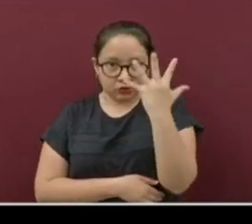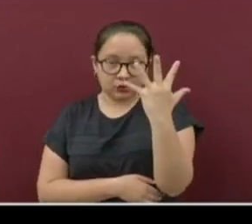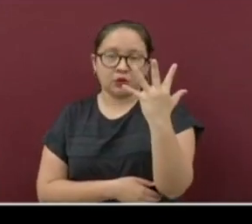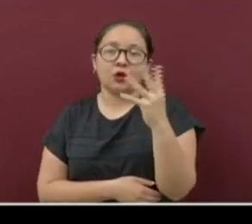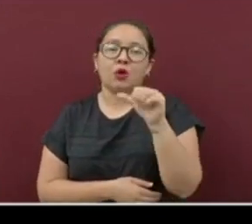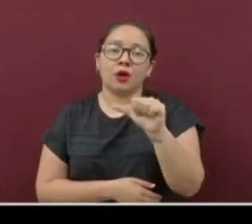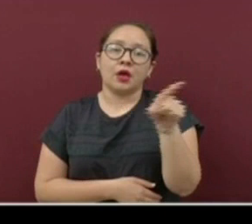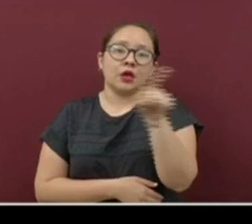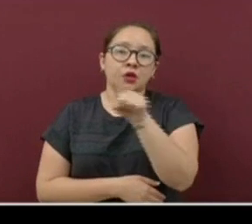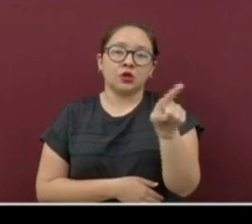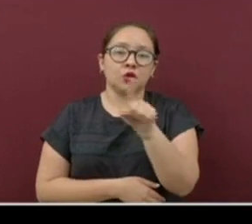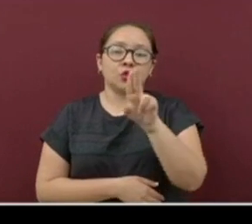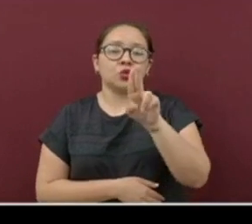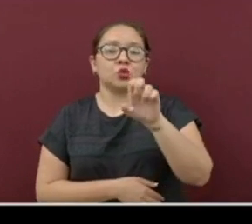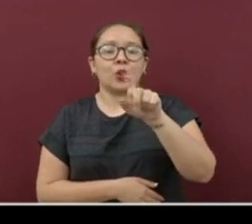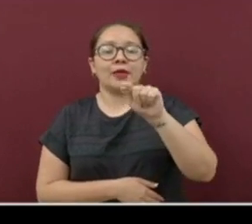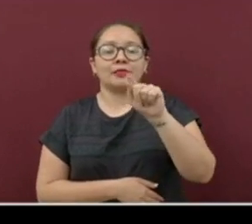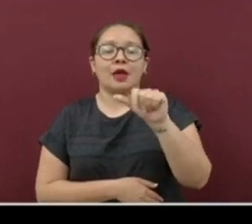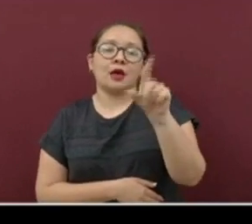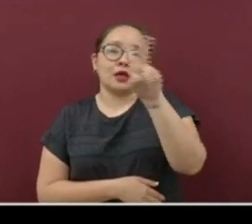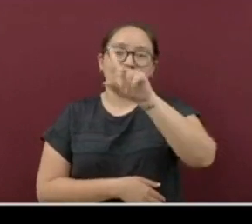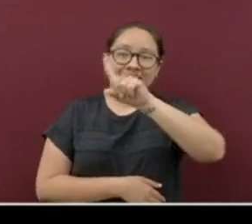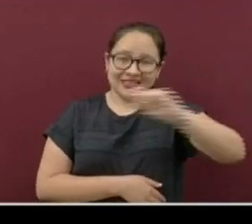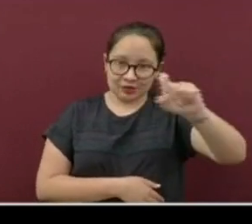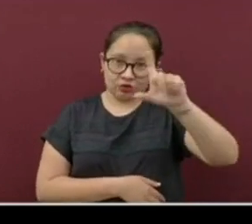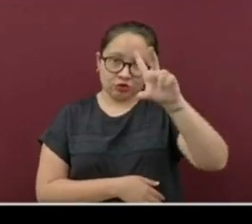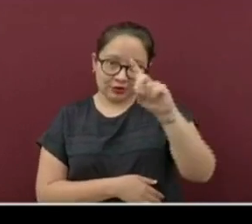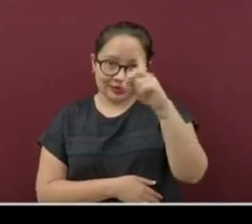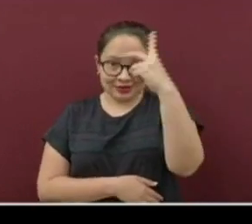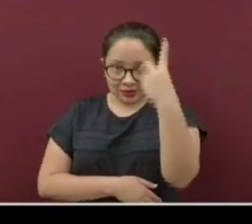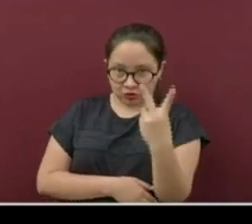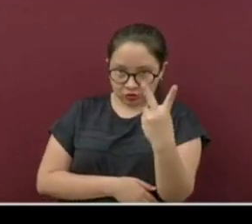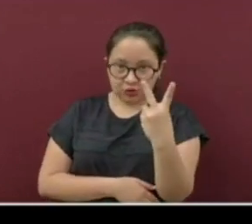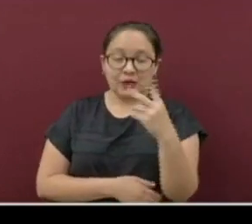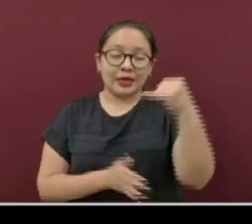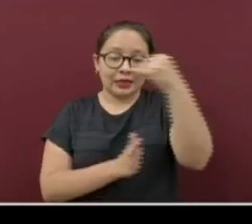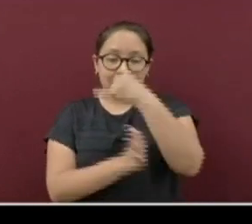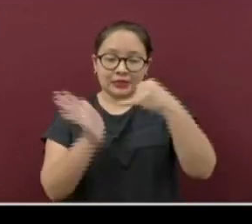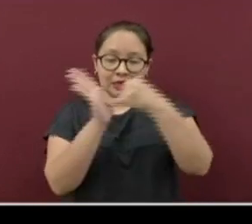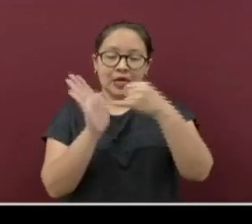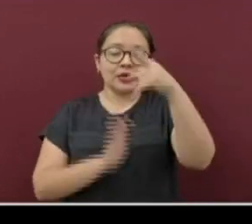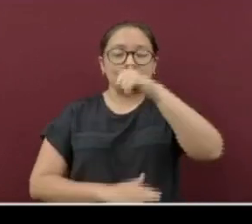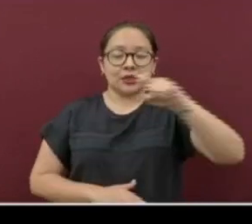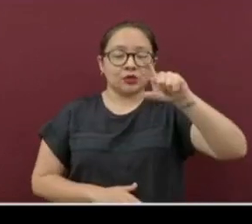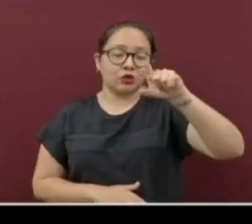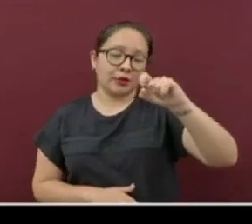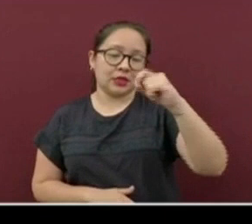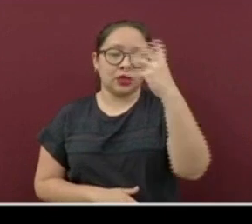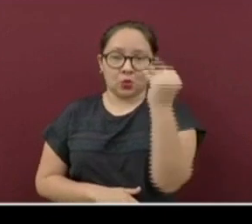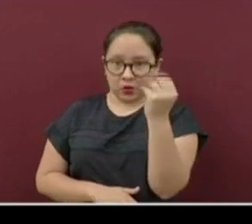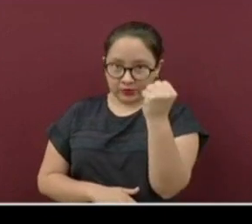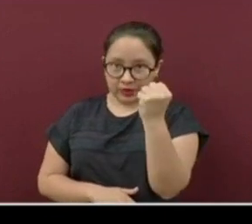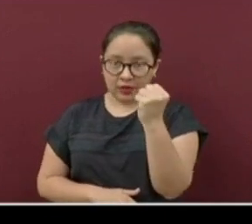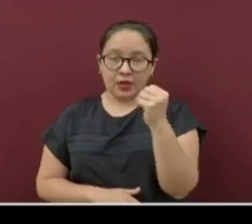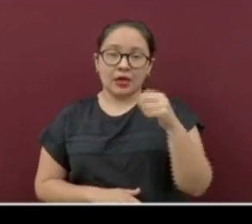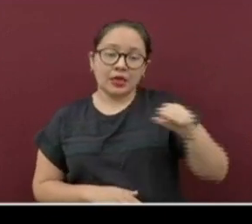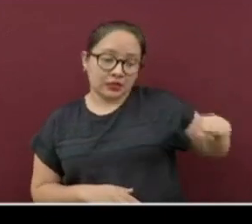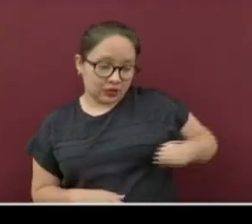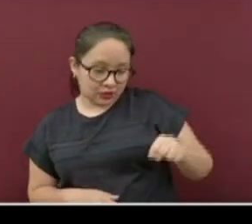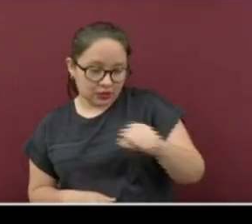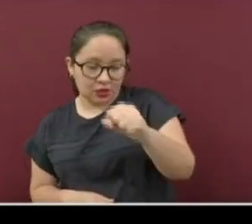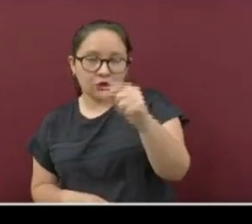José Azueta, 132. Isla, 129. Santiago Tuxtla,